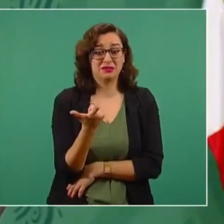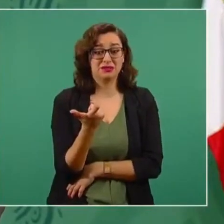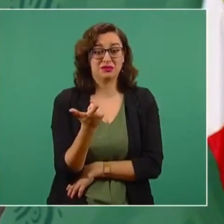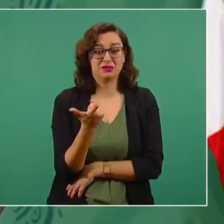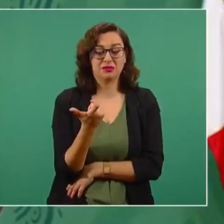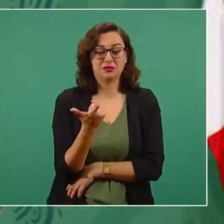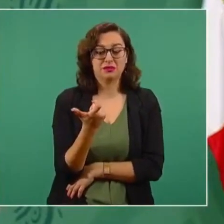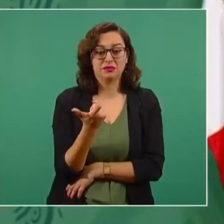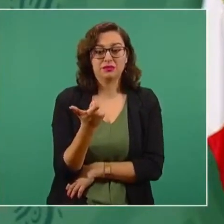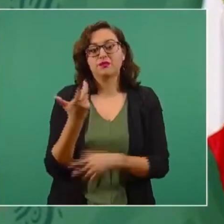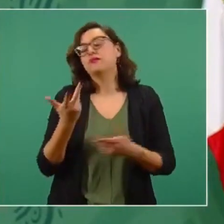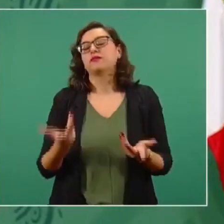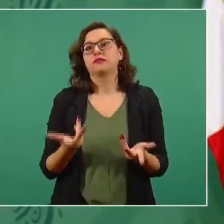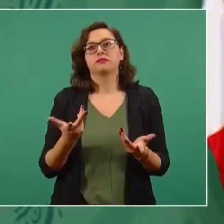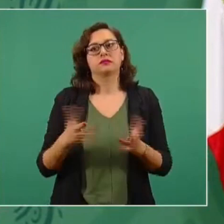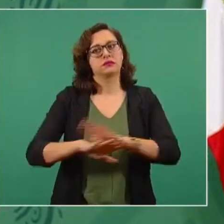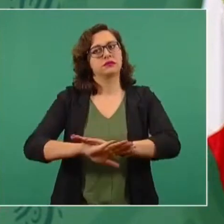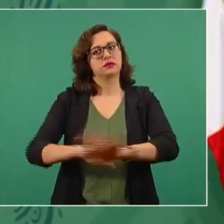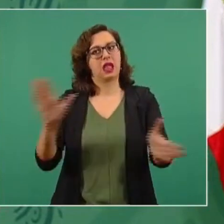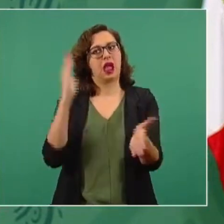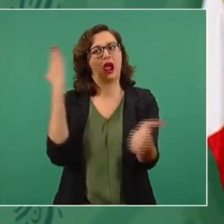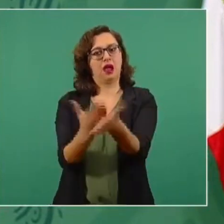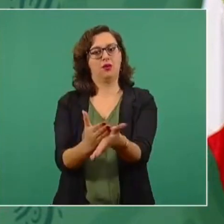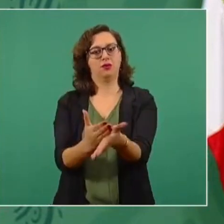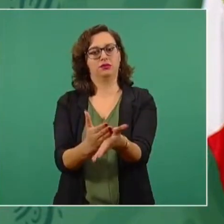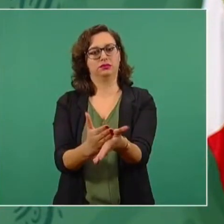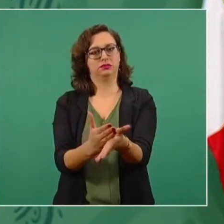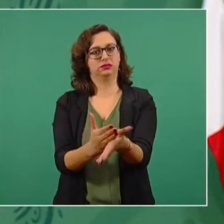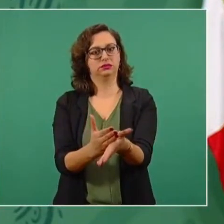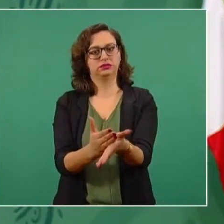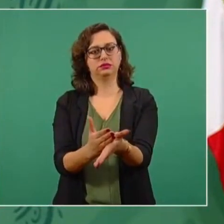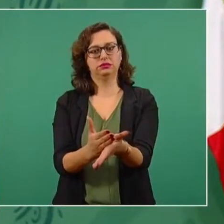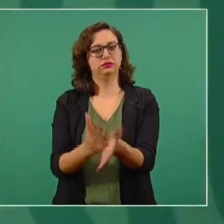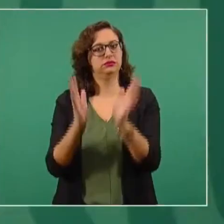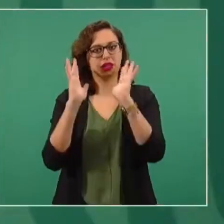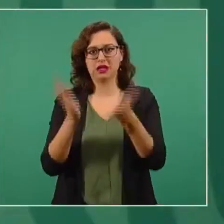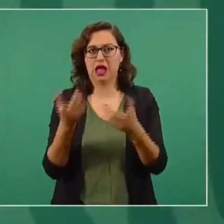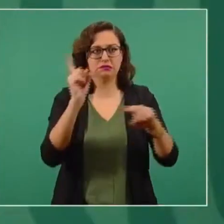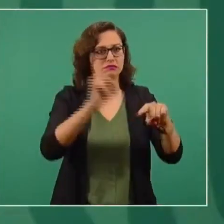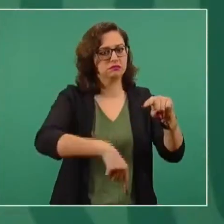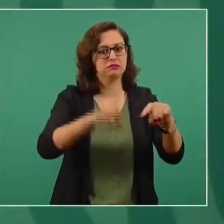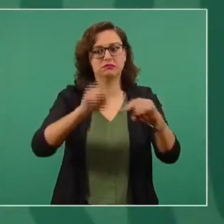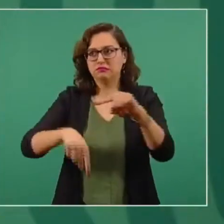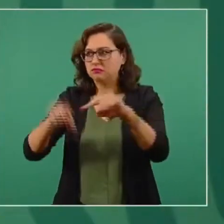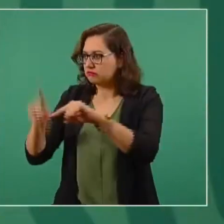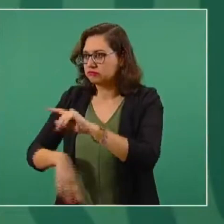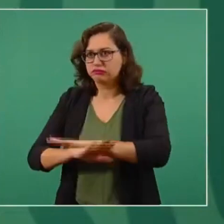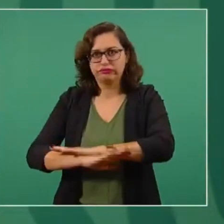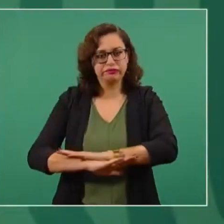Entonces, como ya no hay nada de eso, agreguen